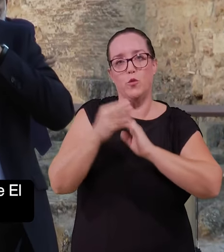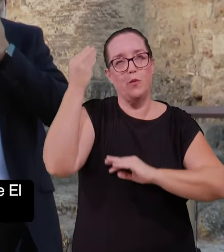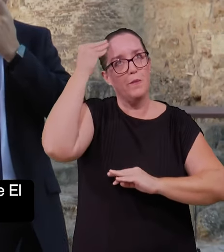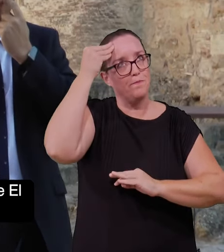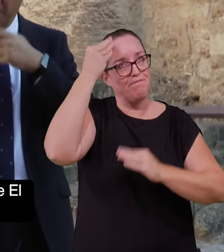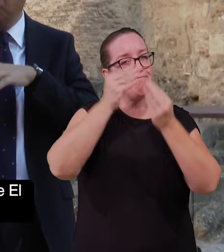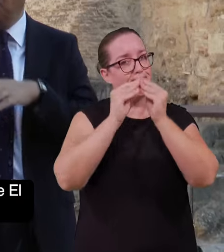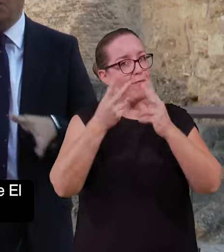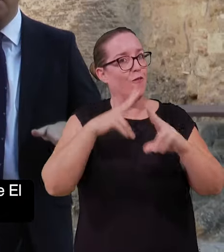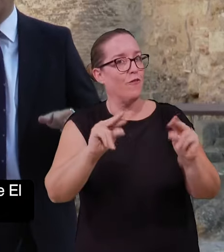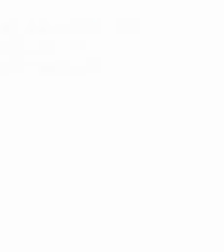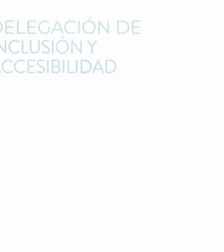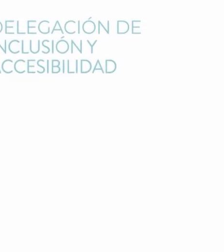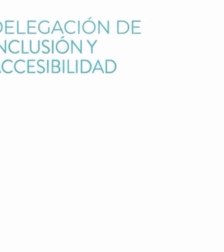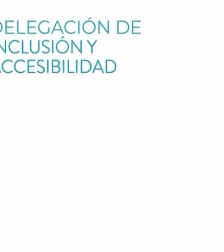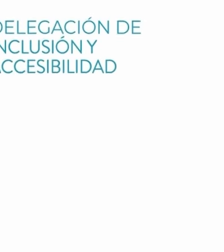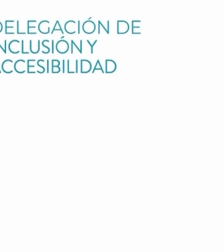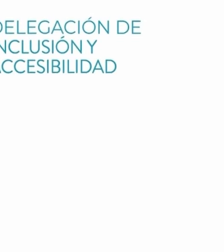del Arcángel, que siguen en la cartera.